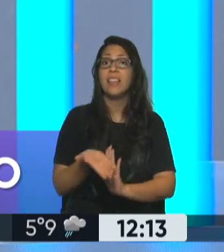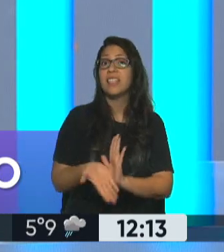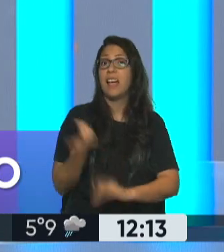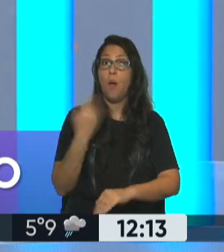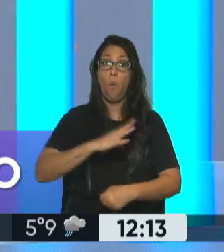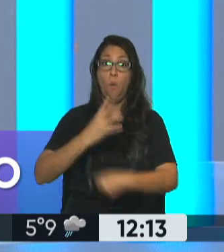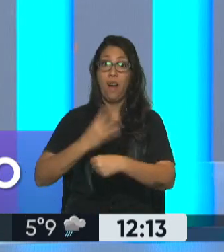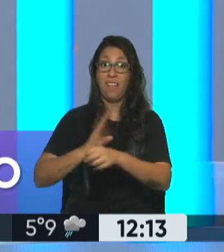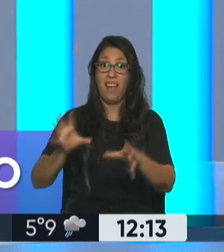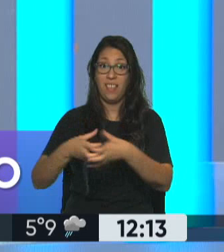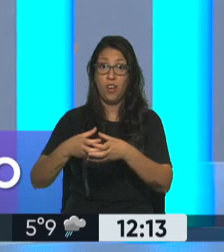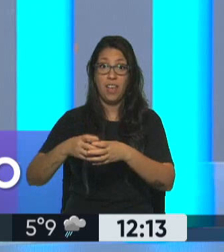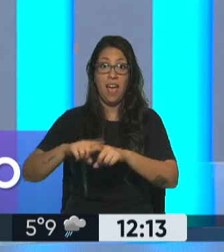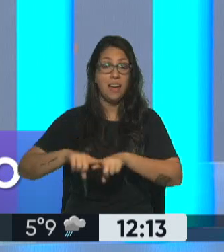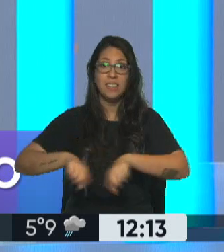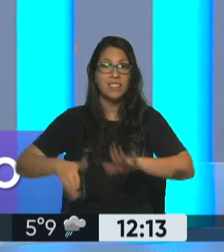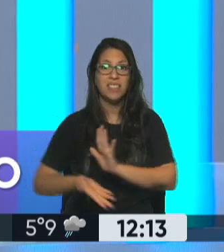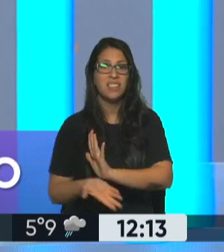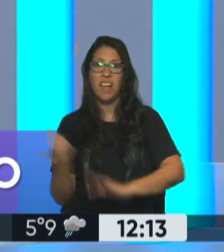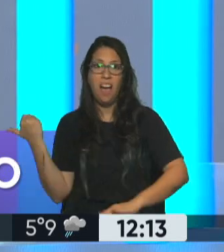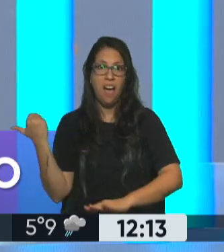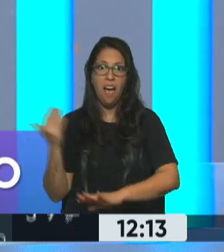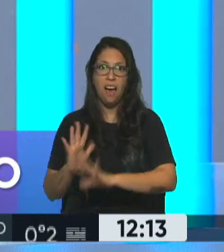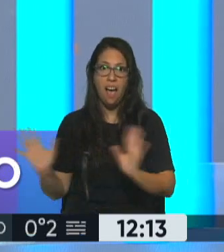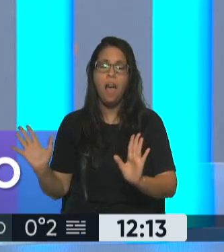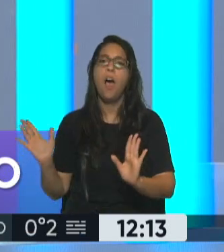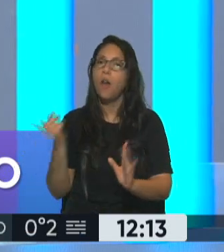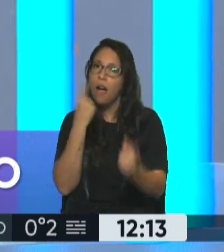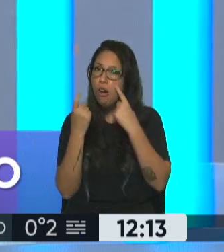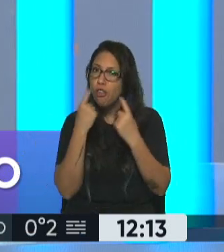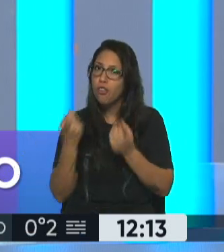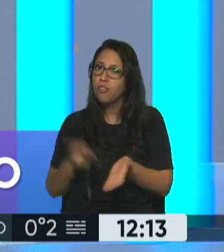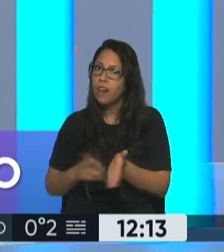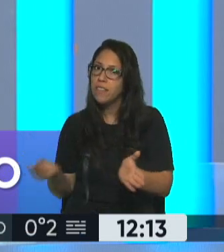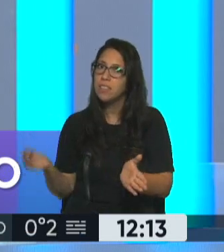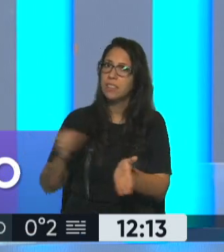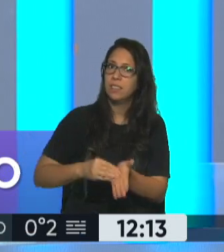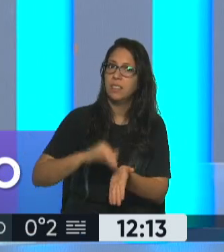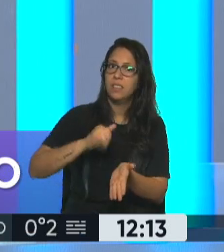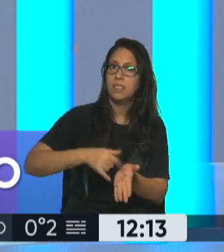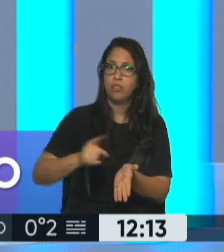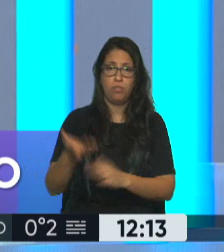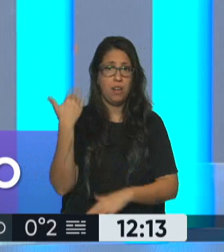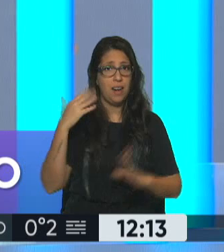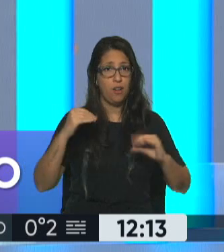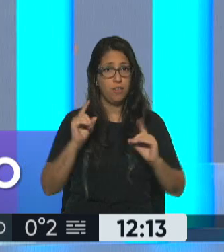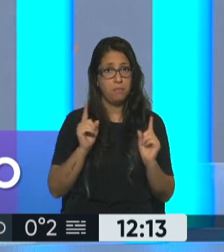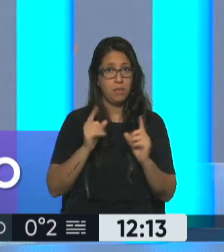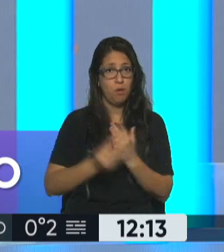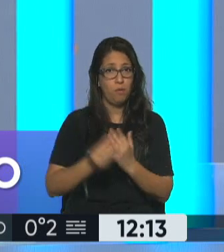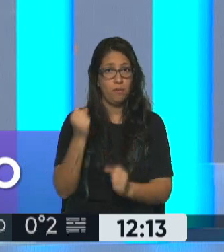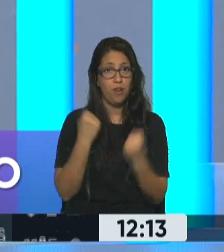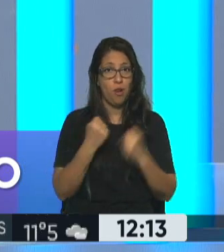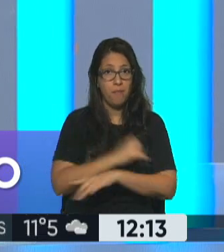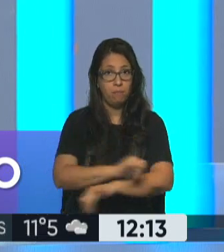categoría, es decir, de trabajadores en relación a dependencia, eso se va a revisar, esto lo contaron anoche, en el mismo Ministerio de